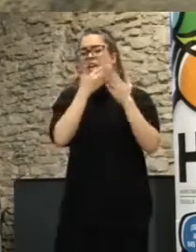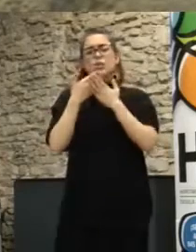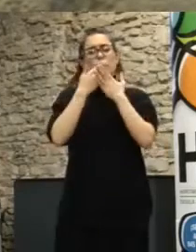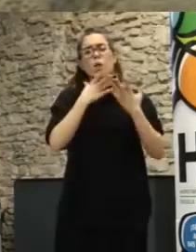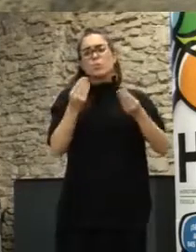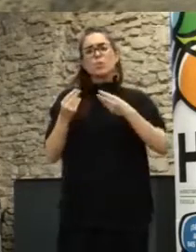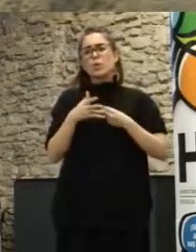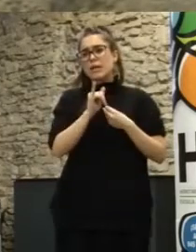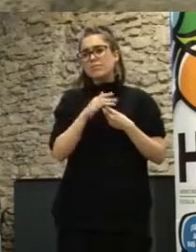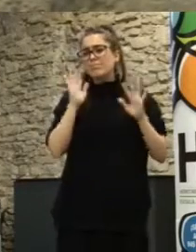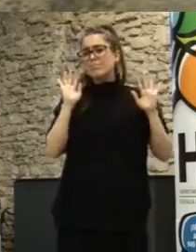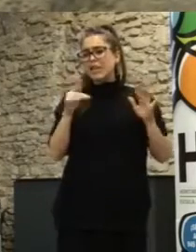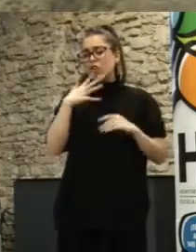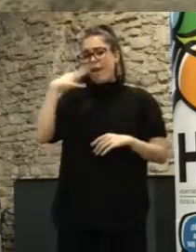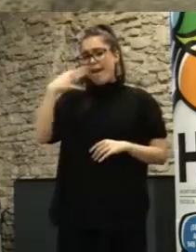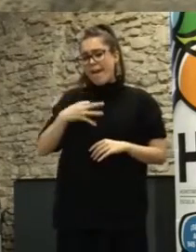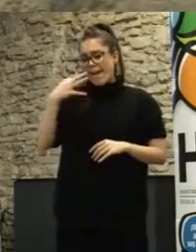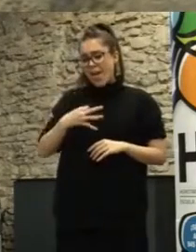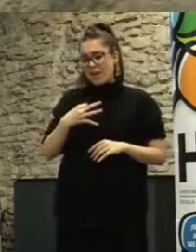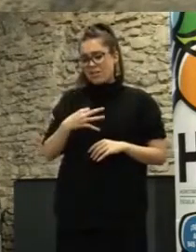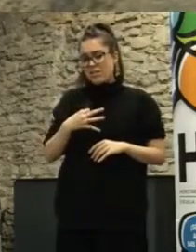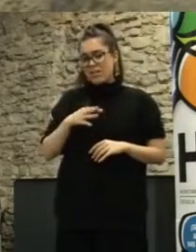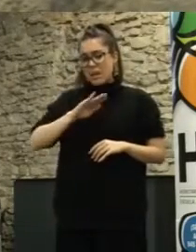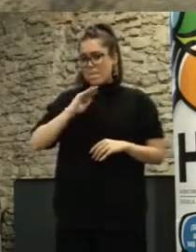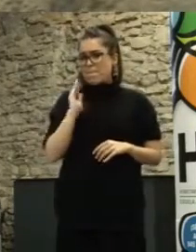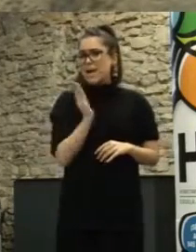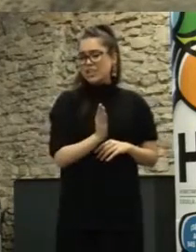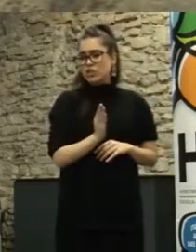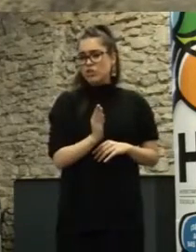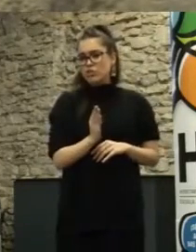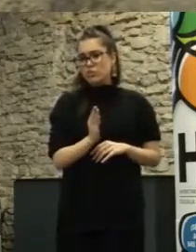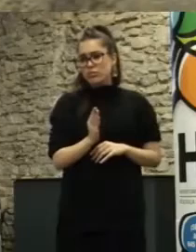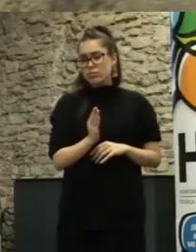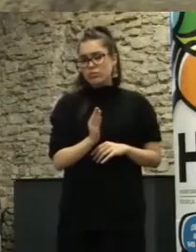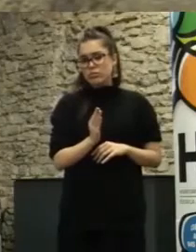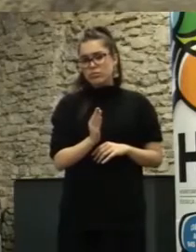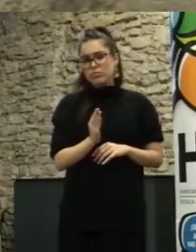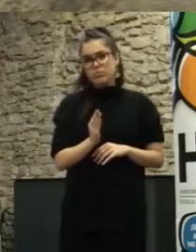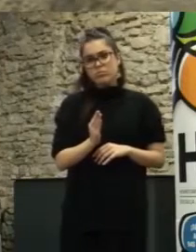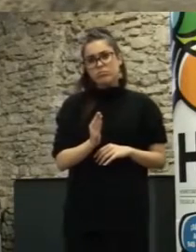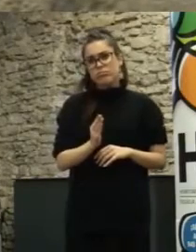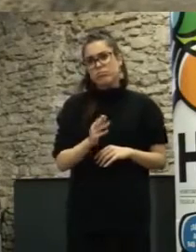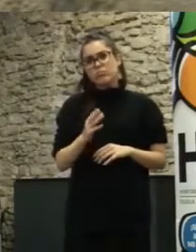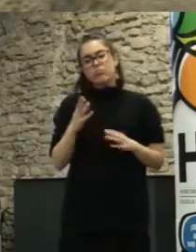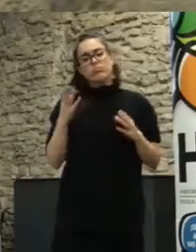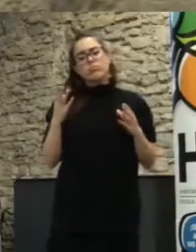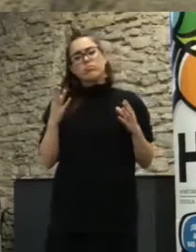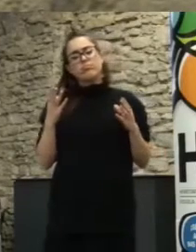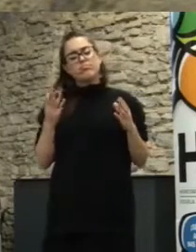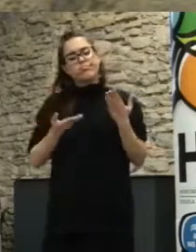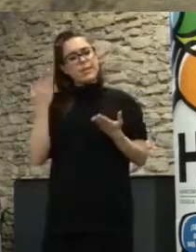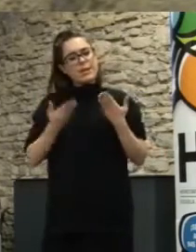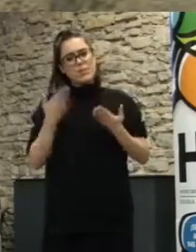realmente el coste que tiene la evaluación de impacto es tal que prácticamente casi nadie se plantea hacerla es decir yo en España